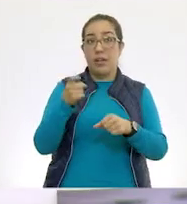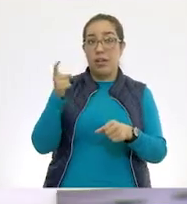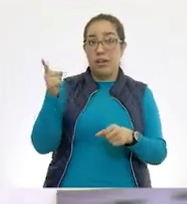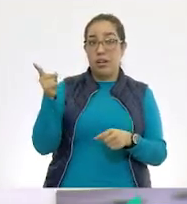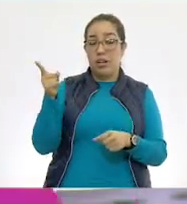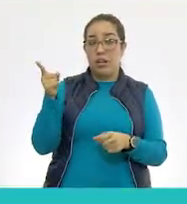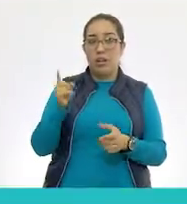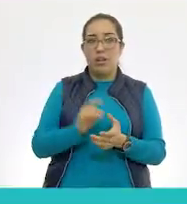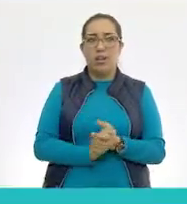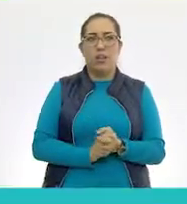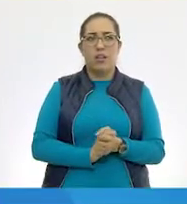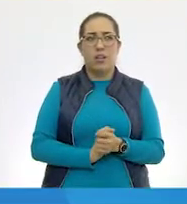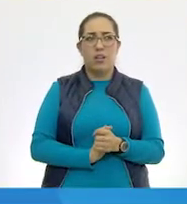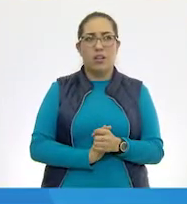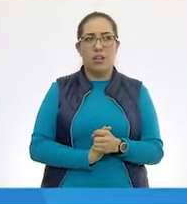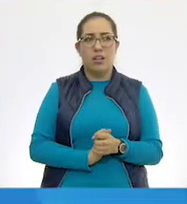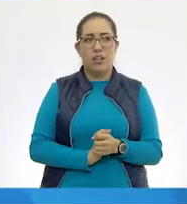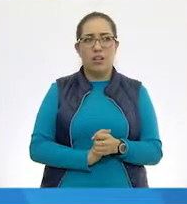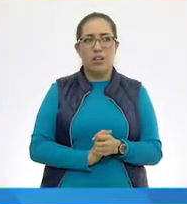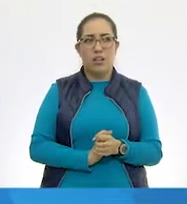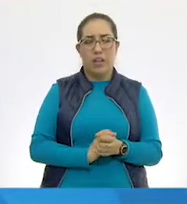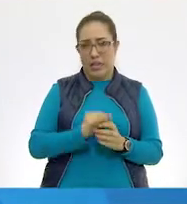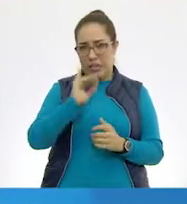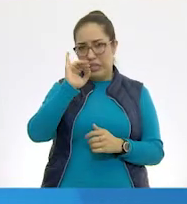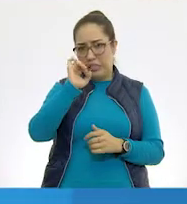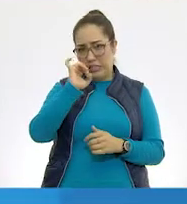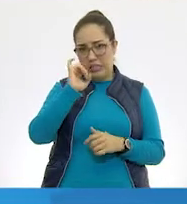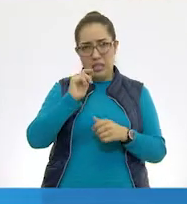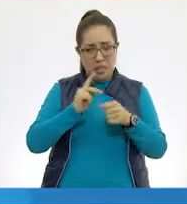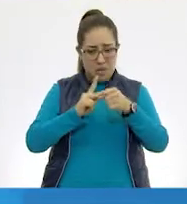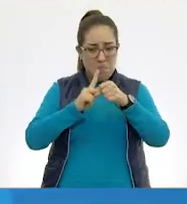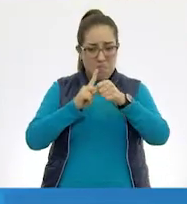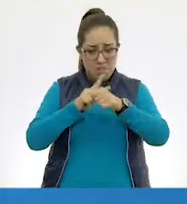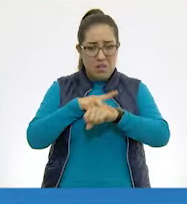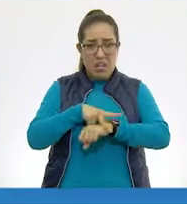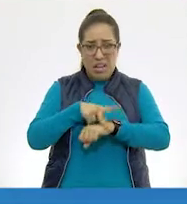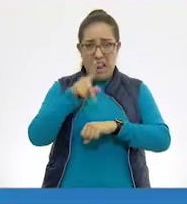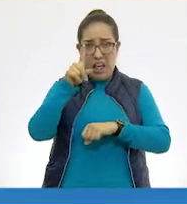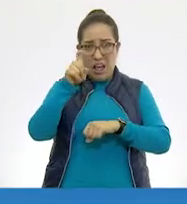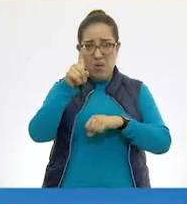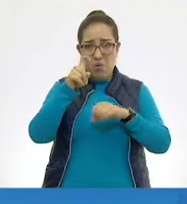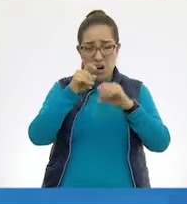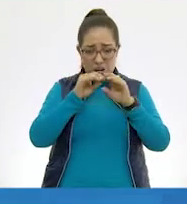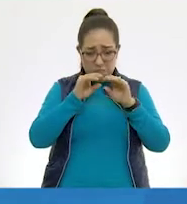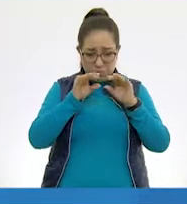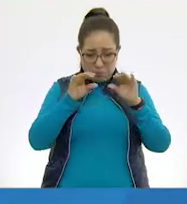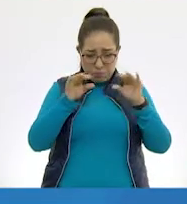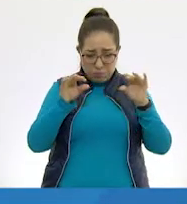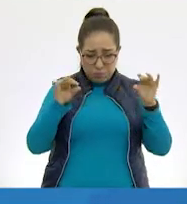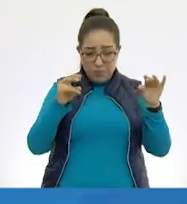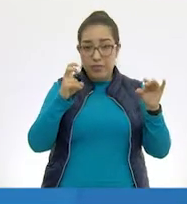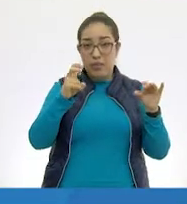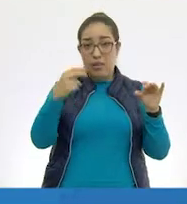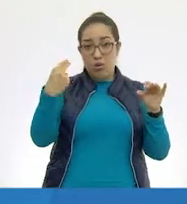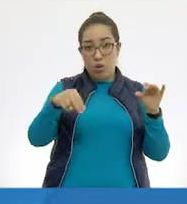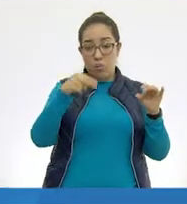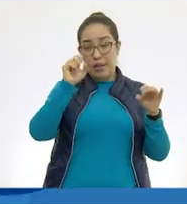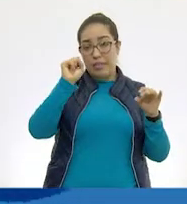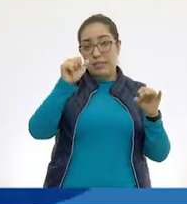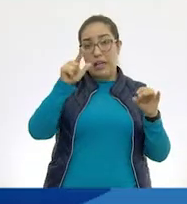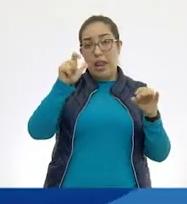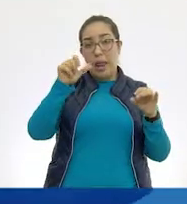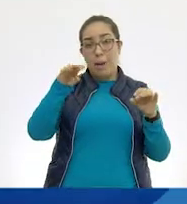ay, pues sí tiene la piel muy húmeda. Exacto. Es una salamandra. Salamandra. Entonces,